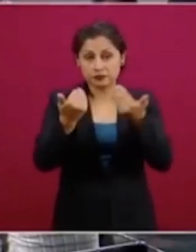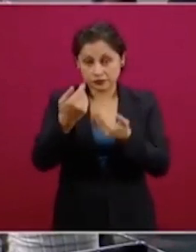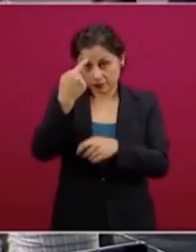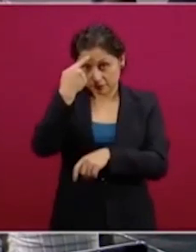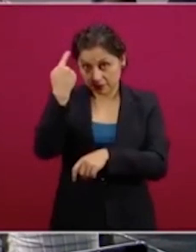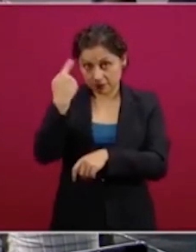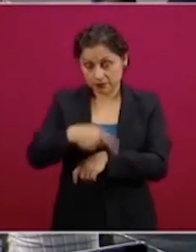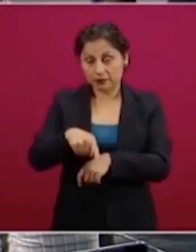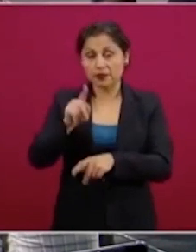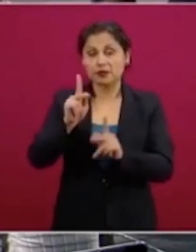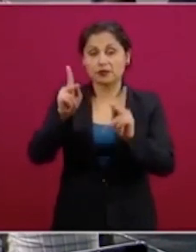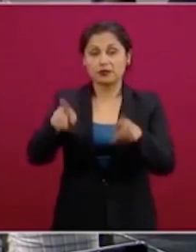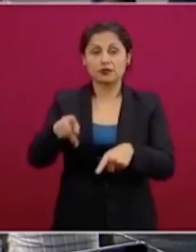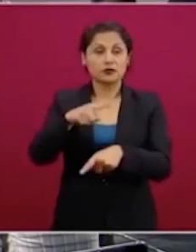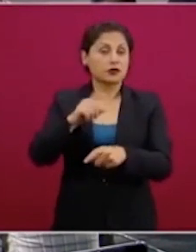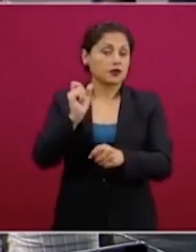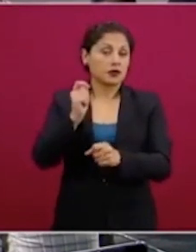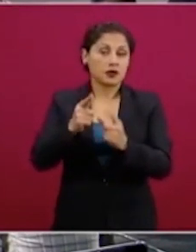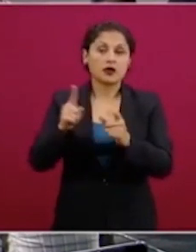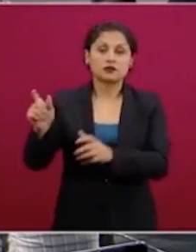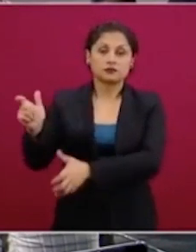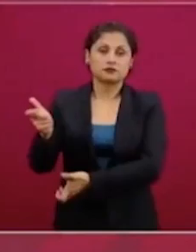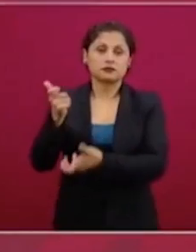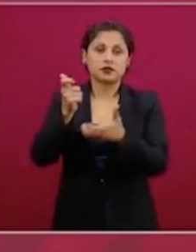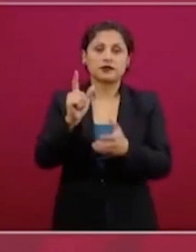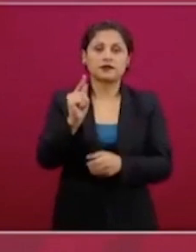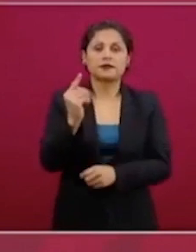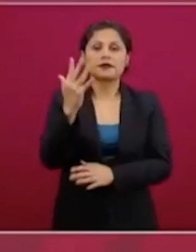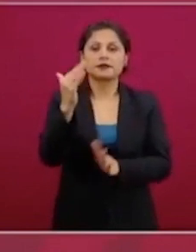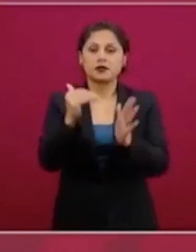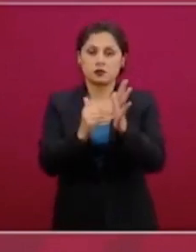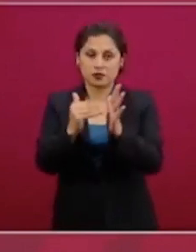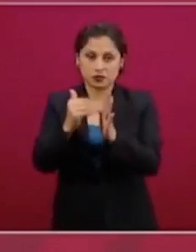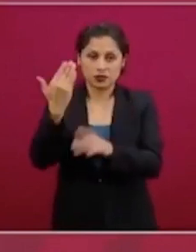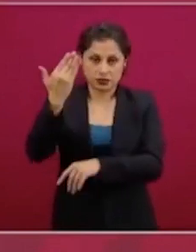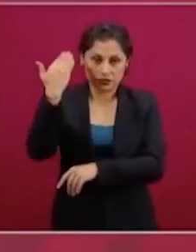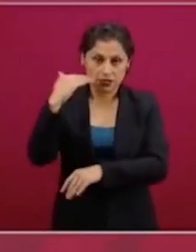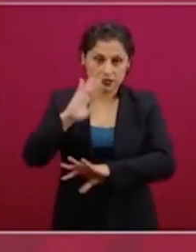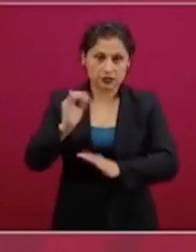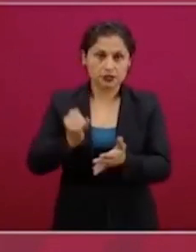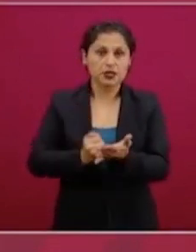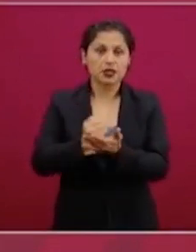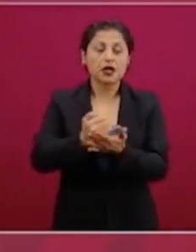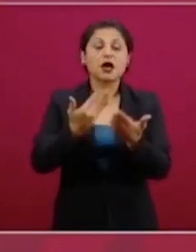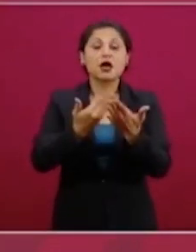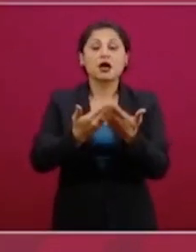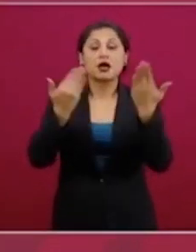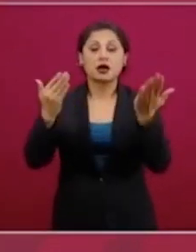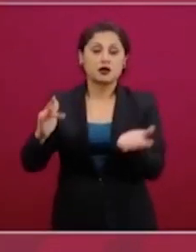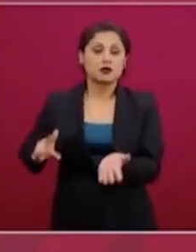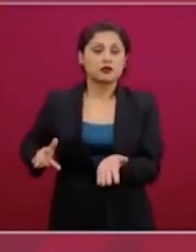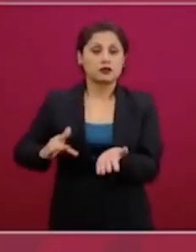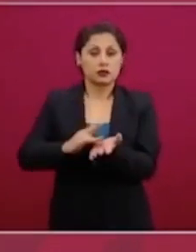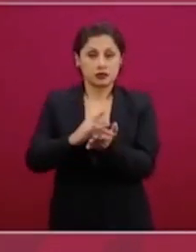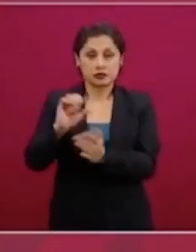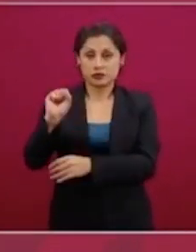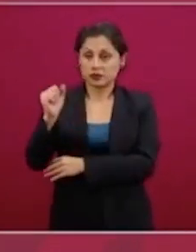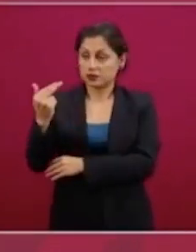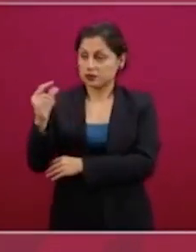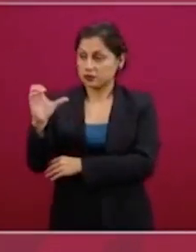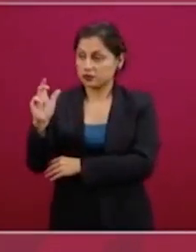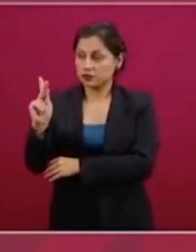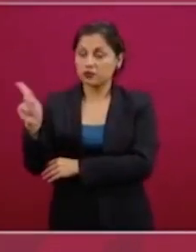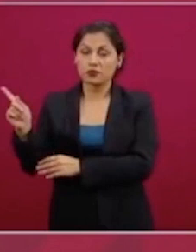Teníamos 75 millones de pesos autorizados y el presidente nos autorizó con el apoyo ahora de la Secretaría de Hacienda, que ya lo ratificó,